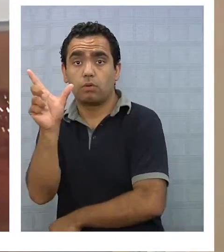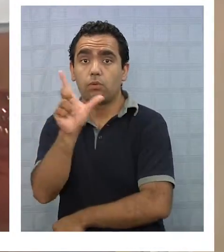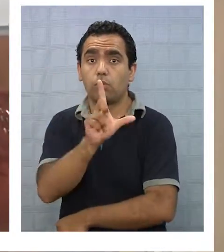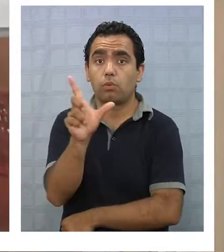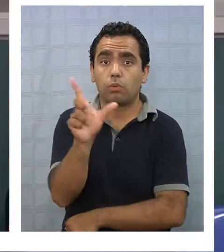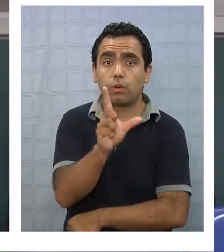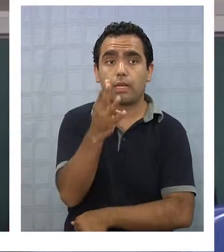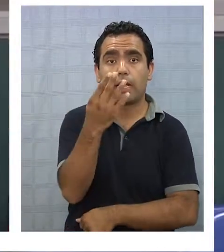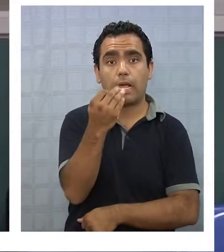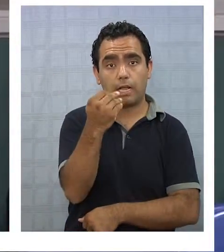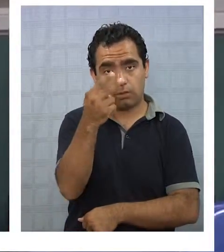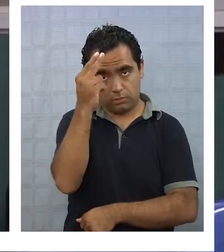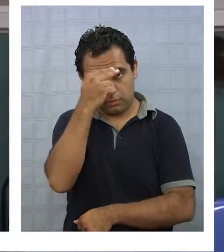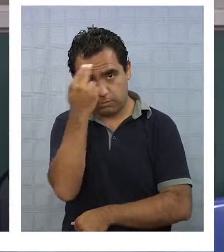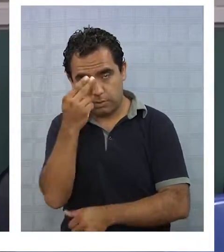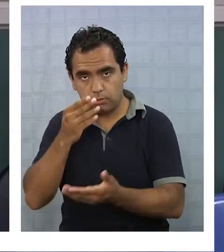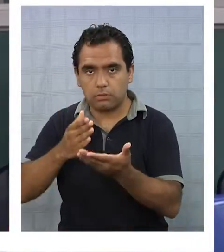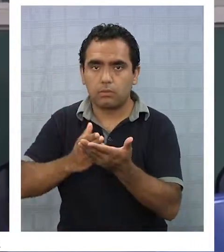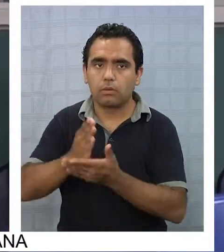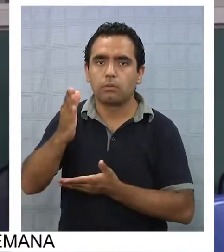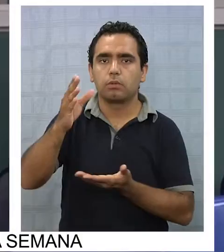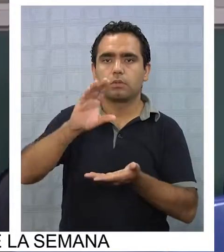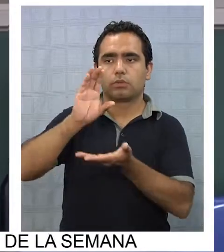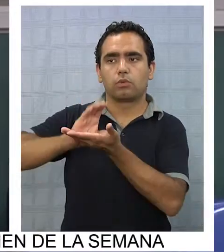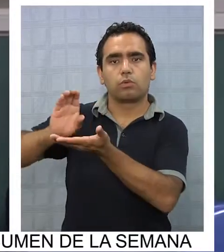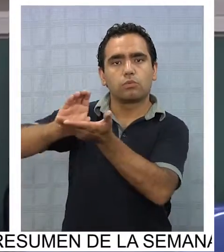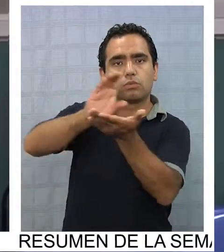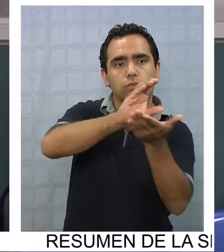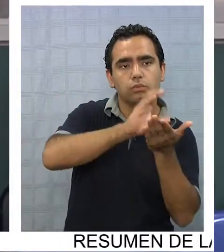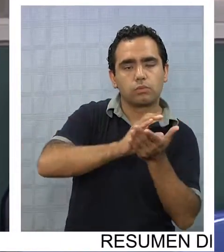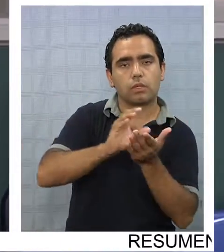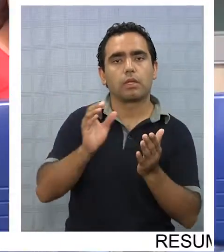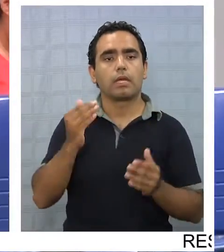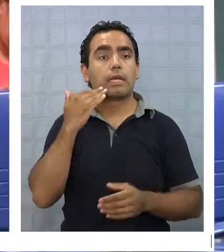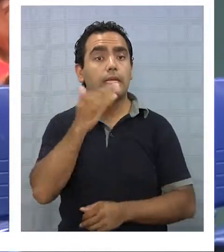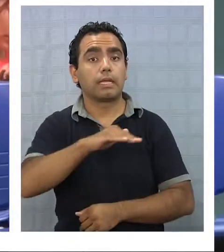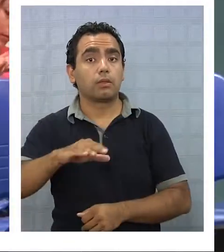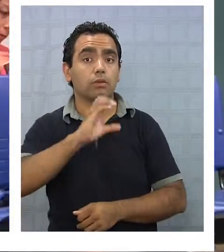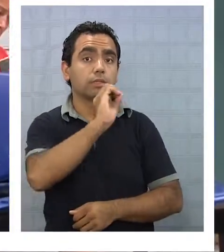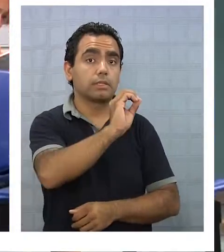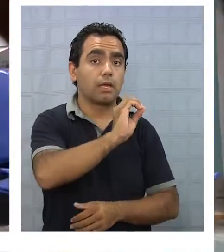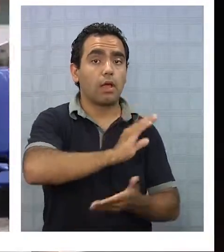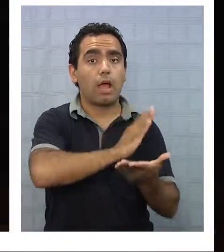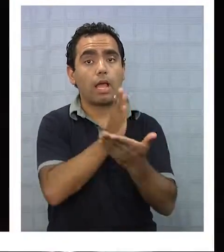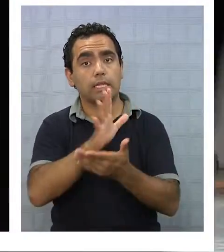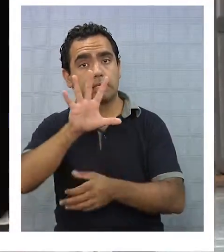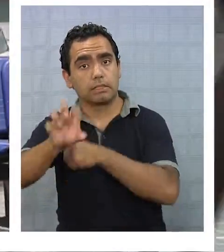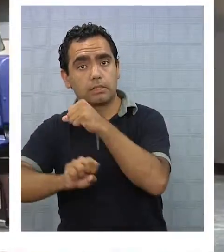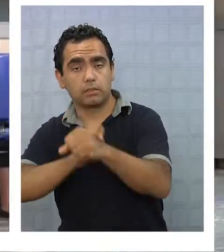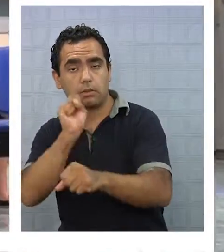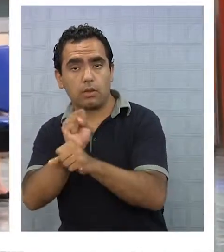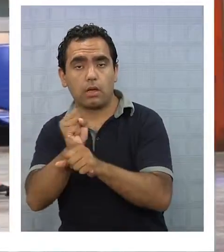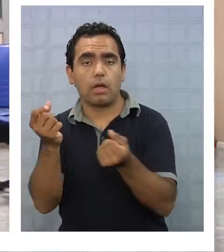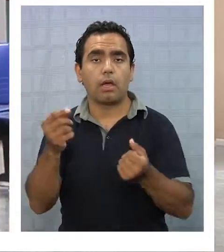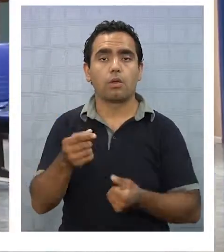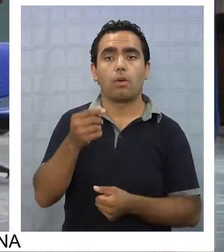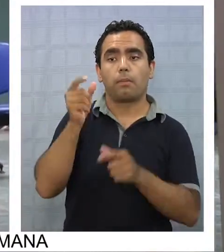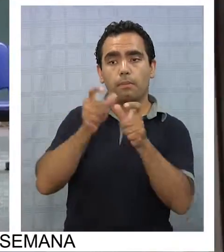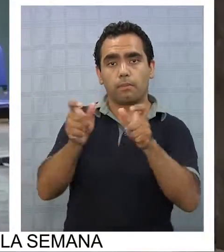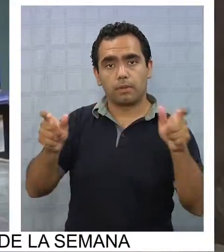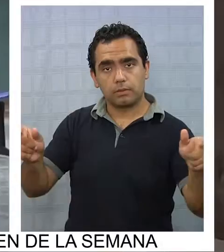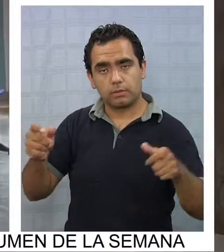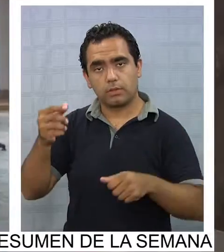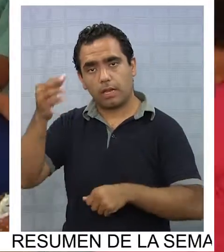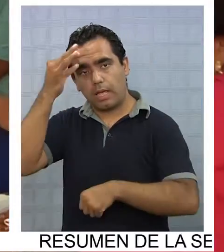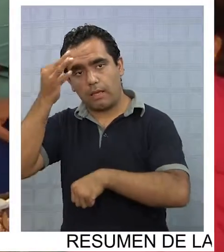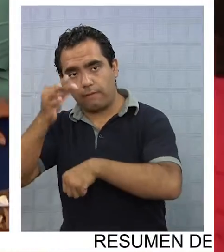de marzo en todos los consultorios de la región y se recomienda para niños de 0 a 5 años, personas con enfermedades crónicas, mujeres embarazadas con 3